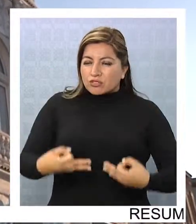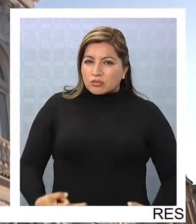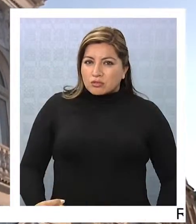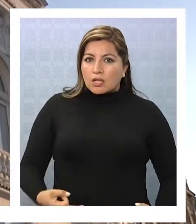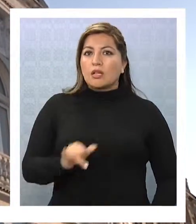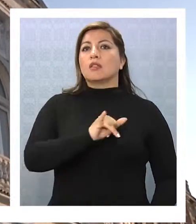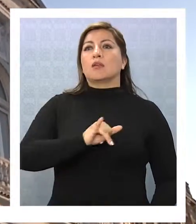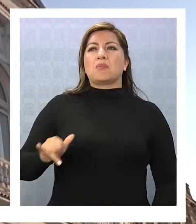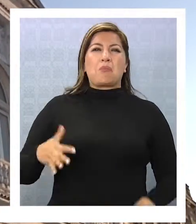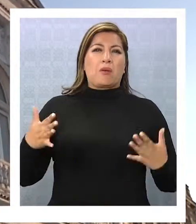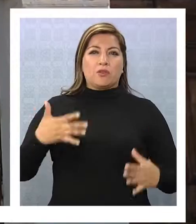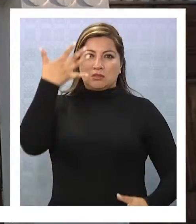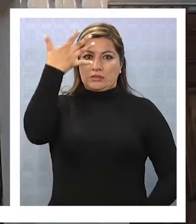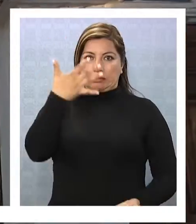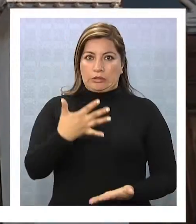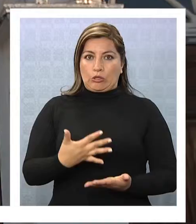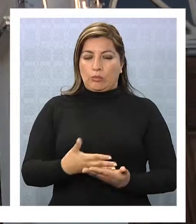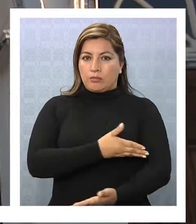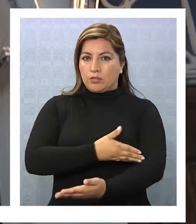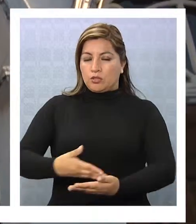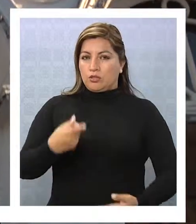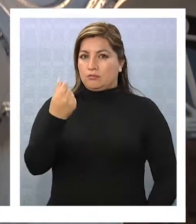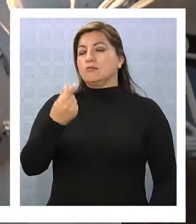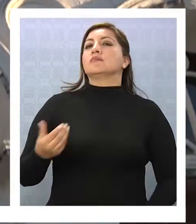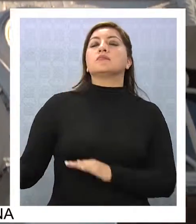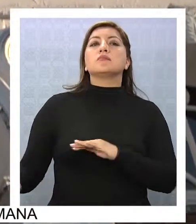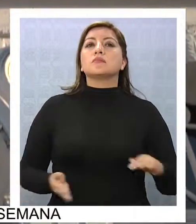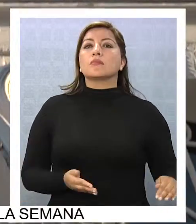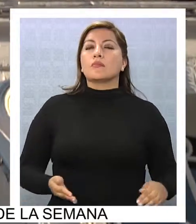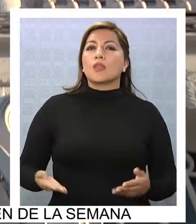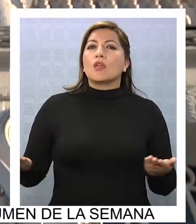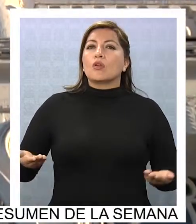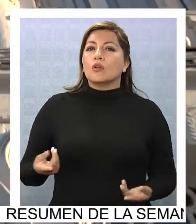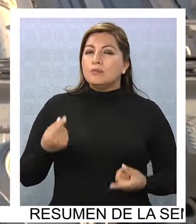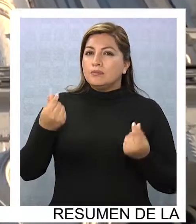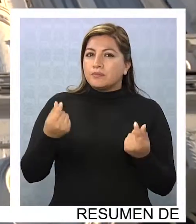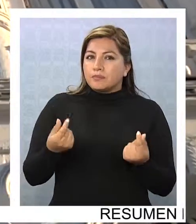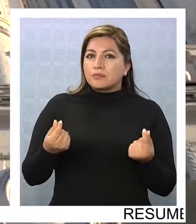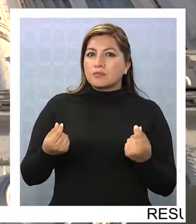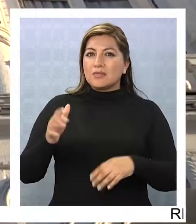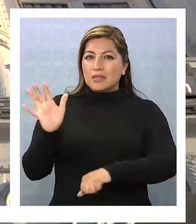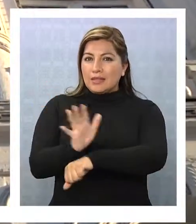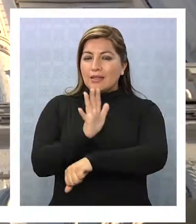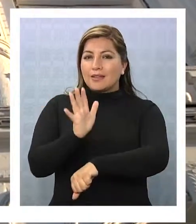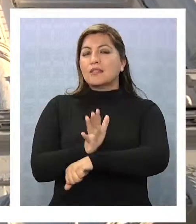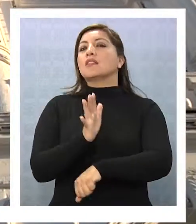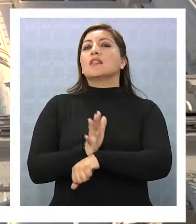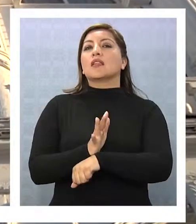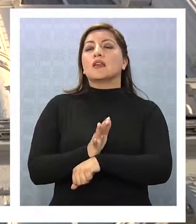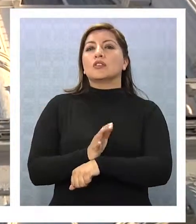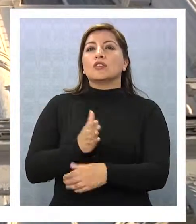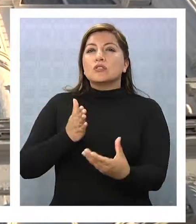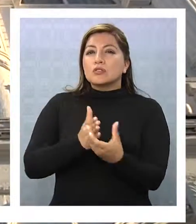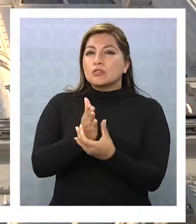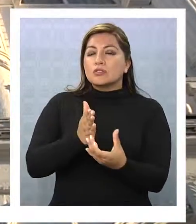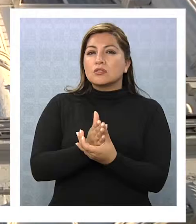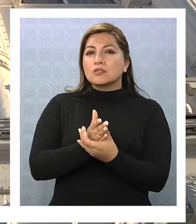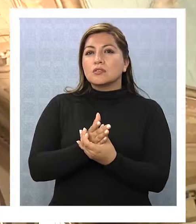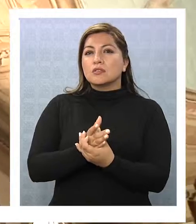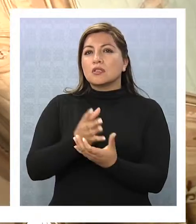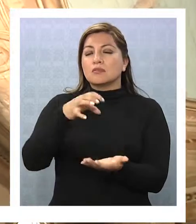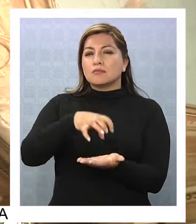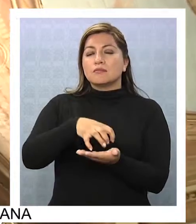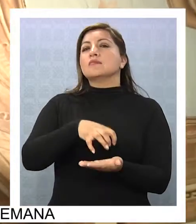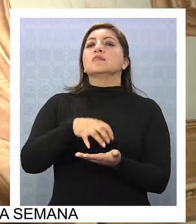son más de 5 mil millones de pesos. El financiamiento para recuperar el Teatro Municipal lo entregará el Consejo Regional conjuntamente con